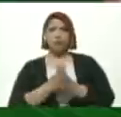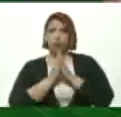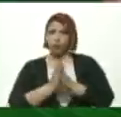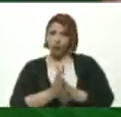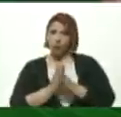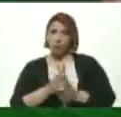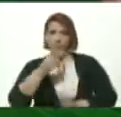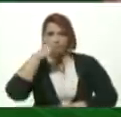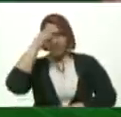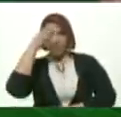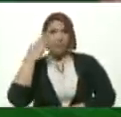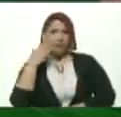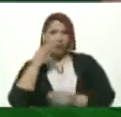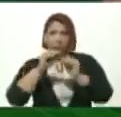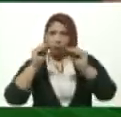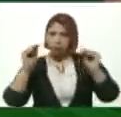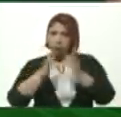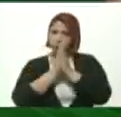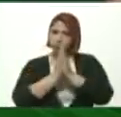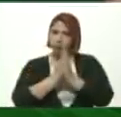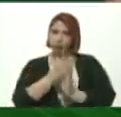Padres y madres Vale la pena